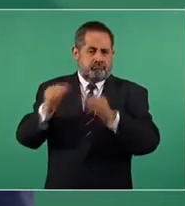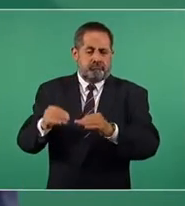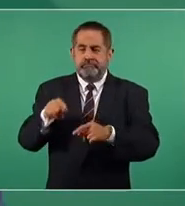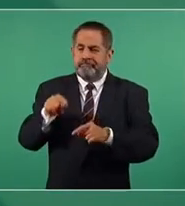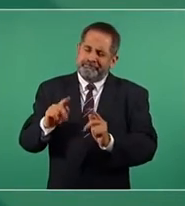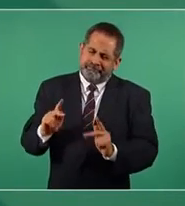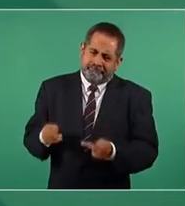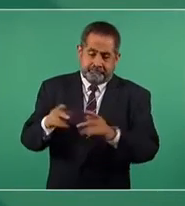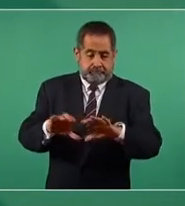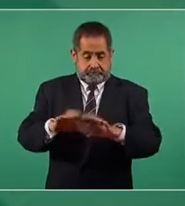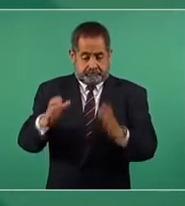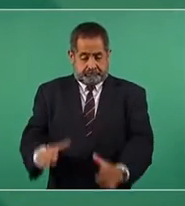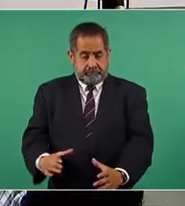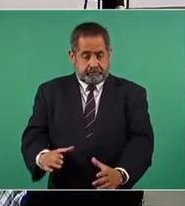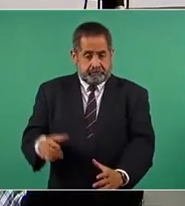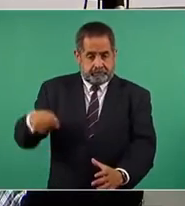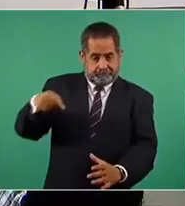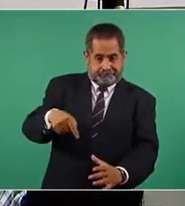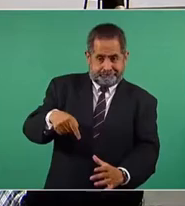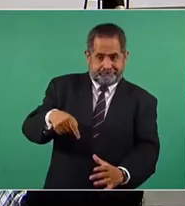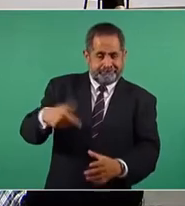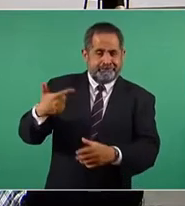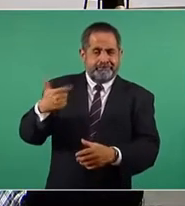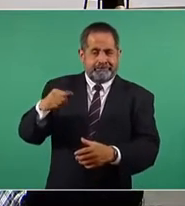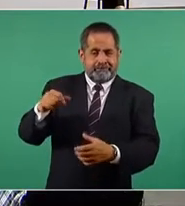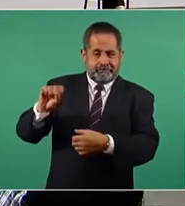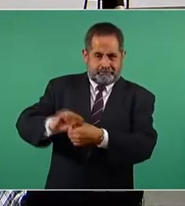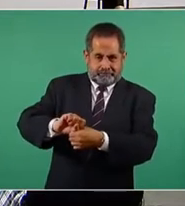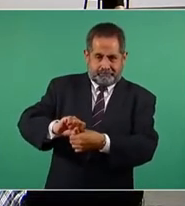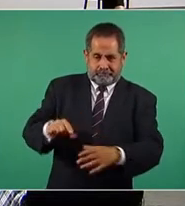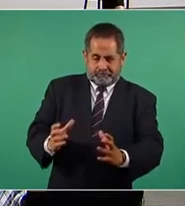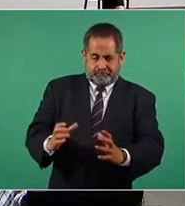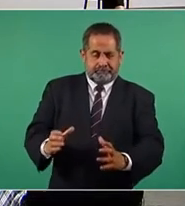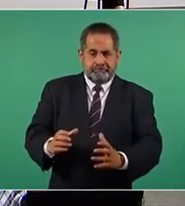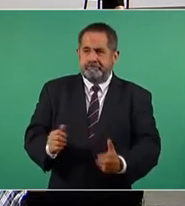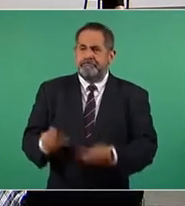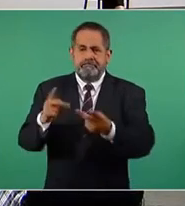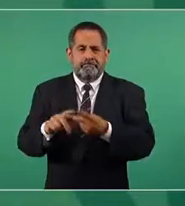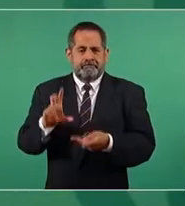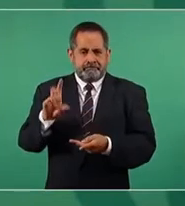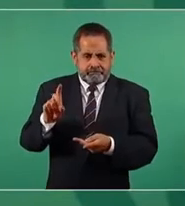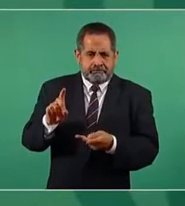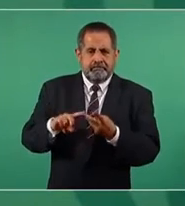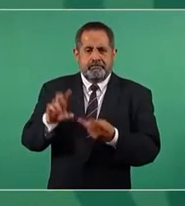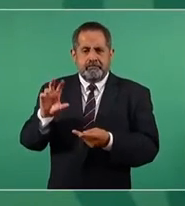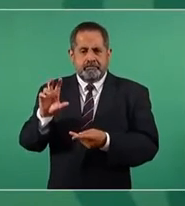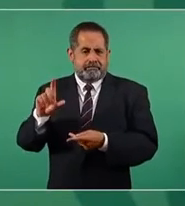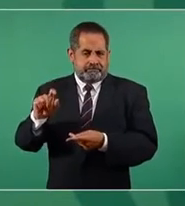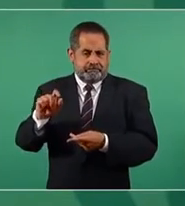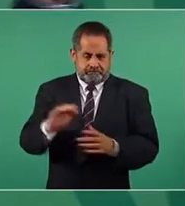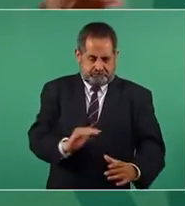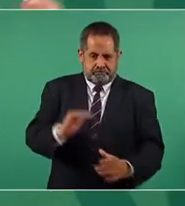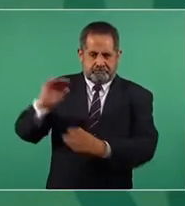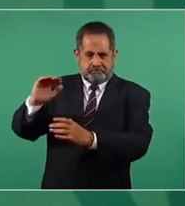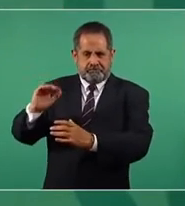cilindros de gas de 20, de 30 kilos a